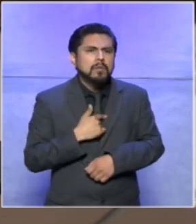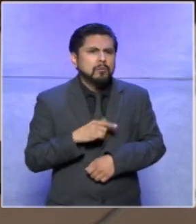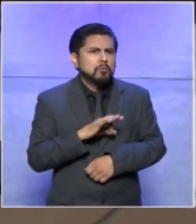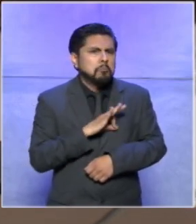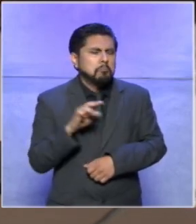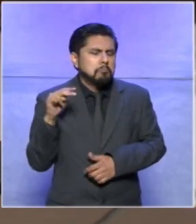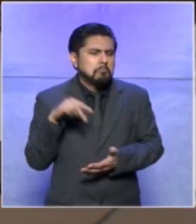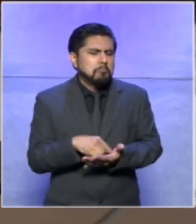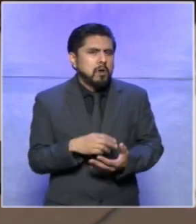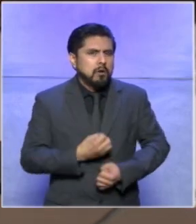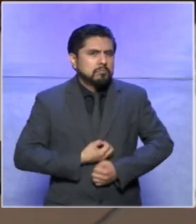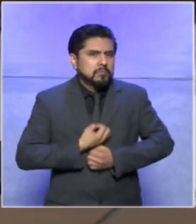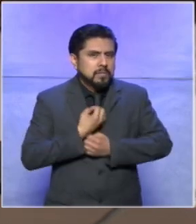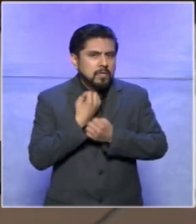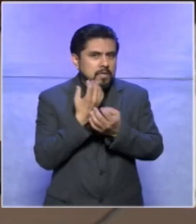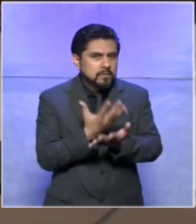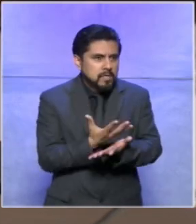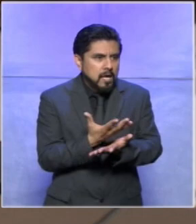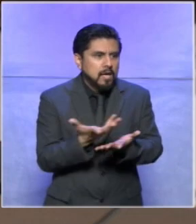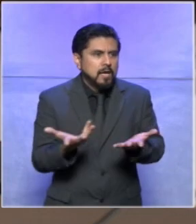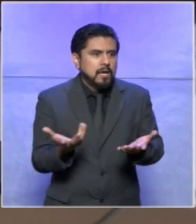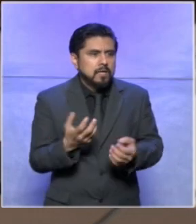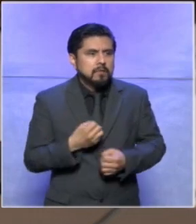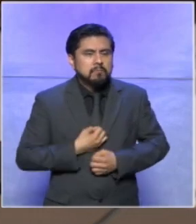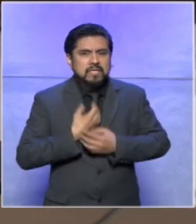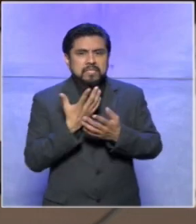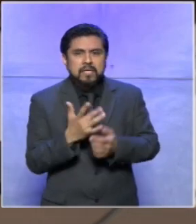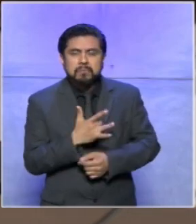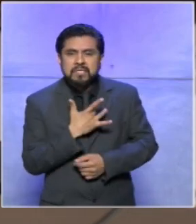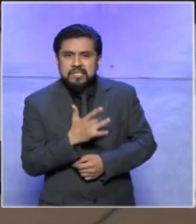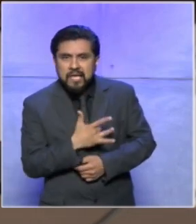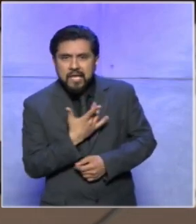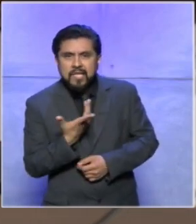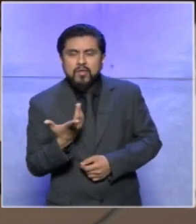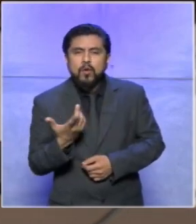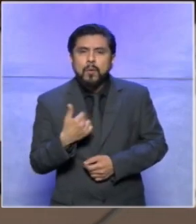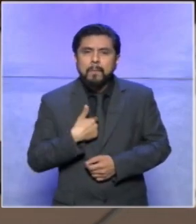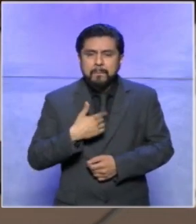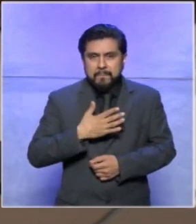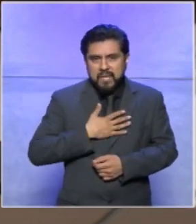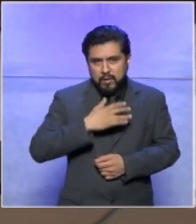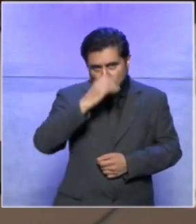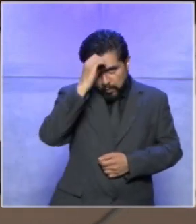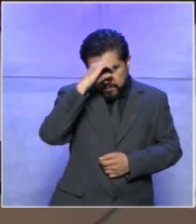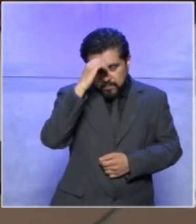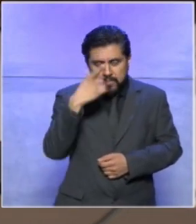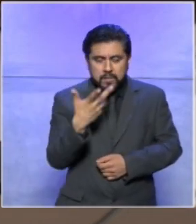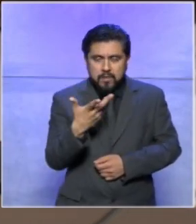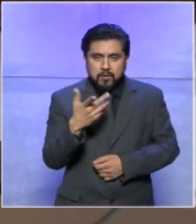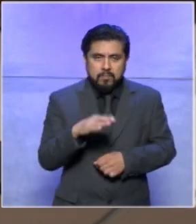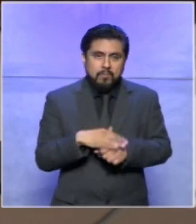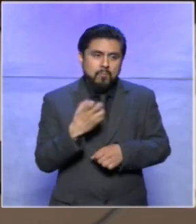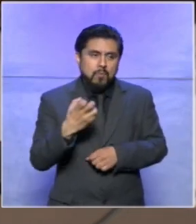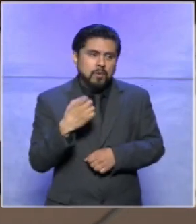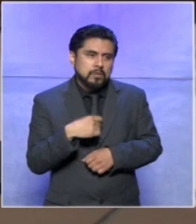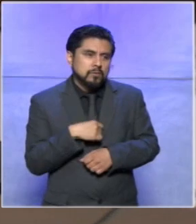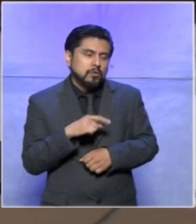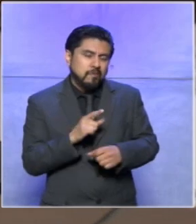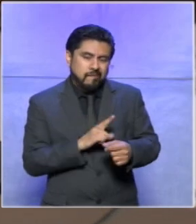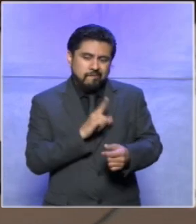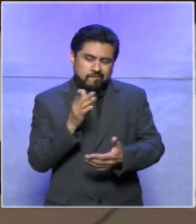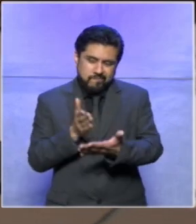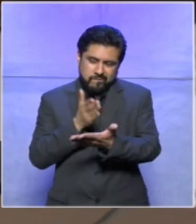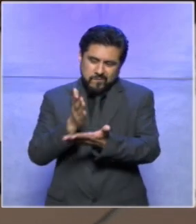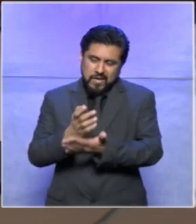expresarme he podido expresar lo que siento mi opinión de todo esto entonces es por eso que le podría